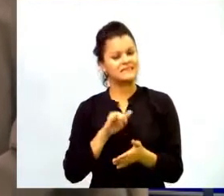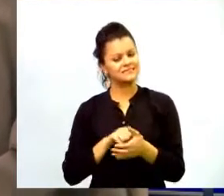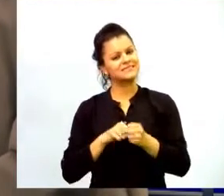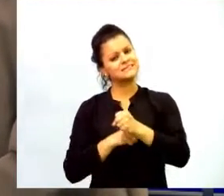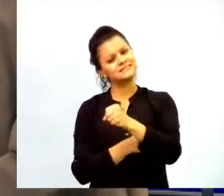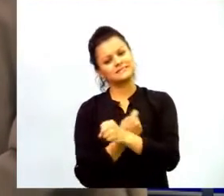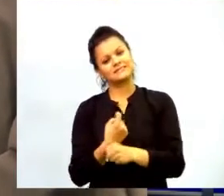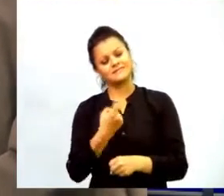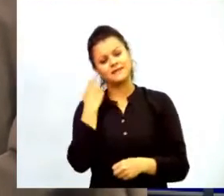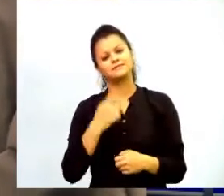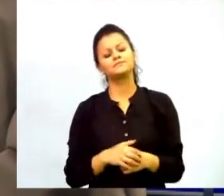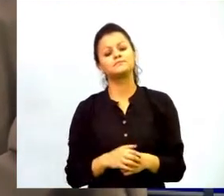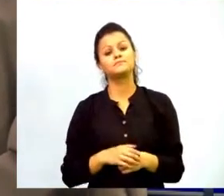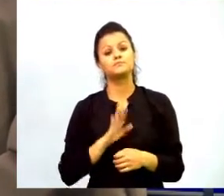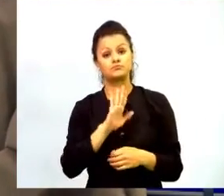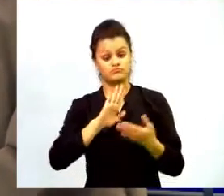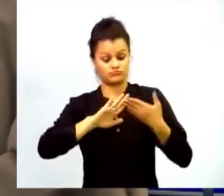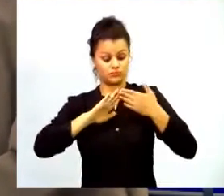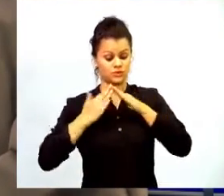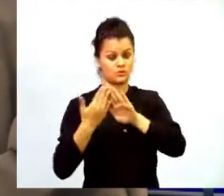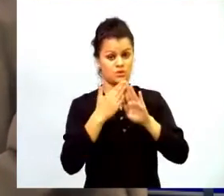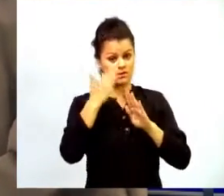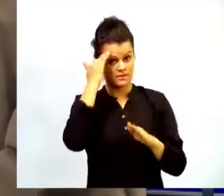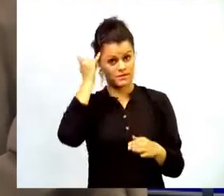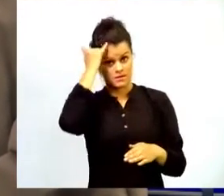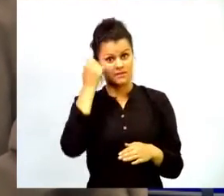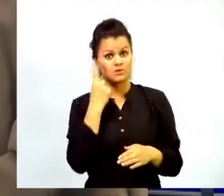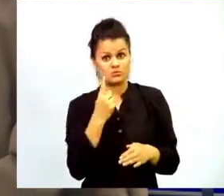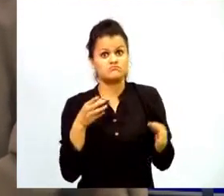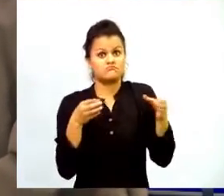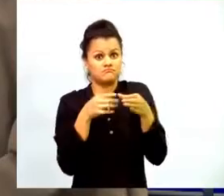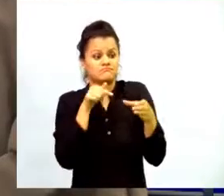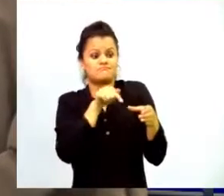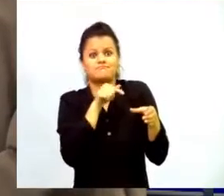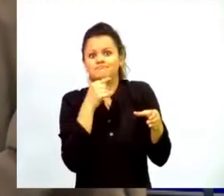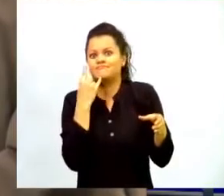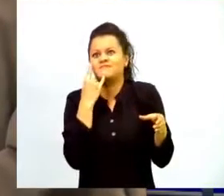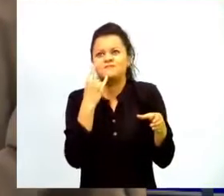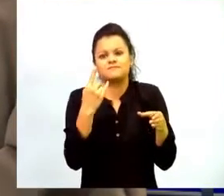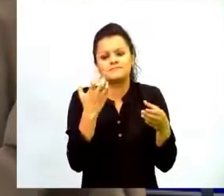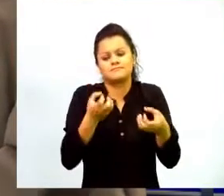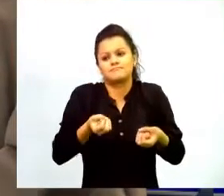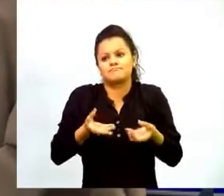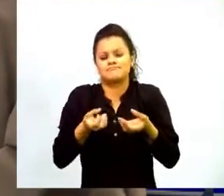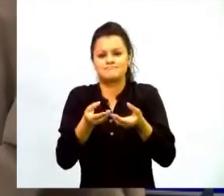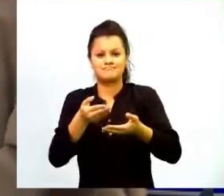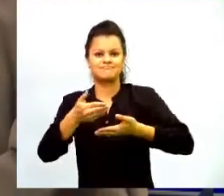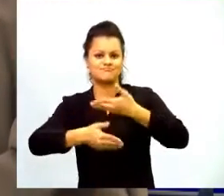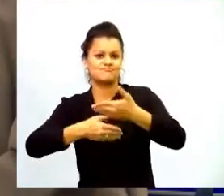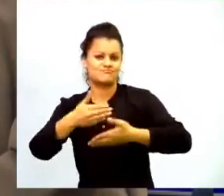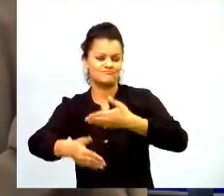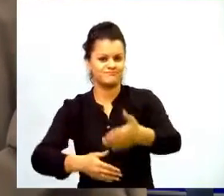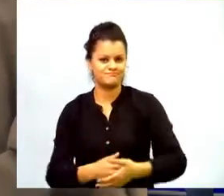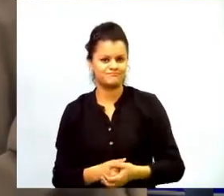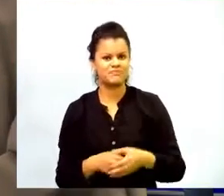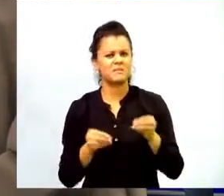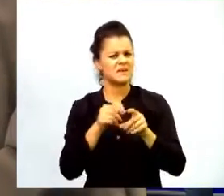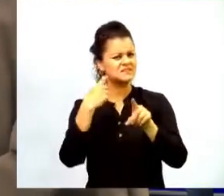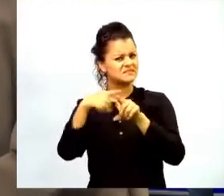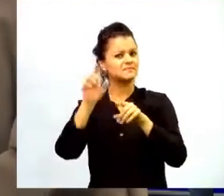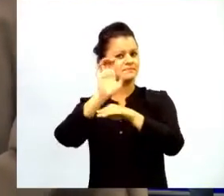académica que está empeñada en aportar a estos procesos y creo que desde las distintas instancias